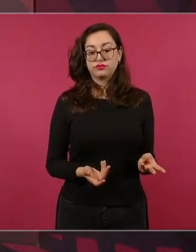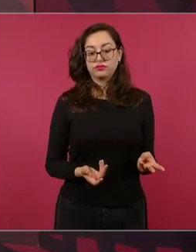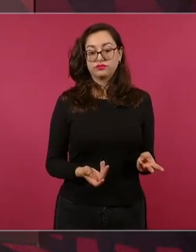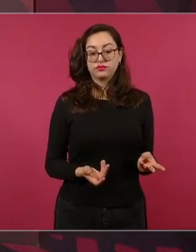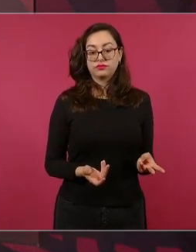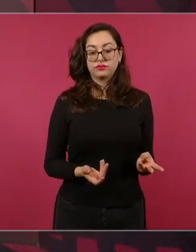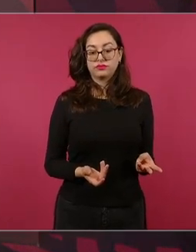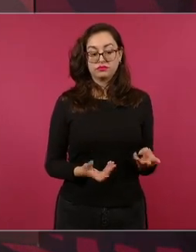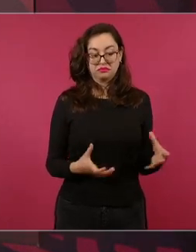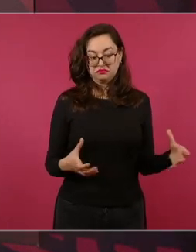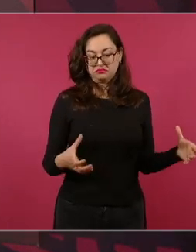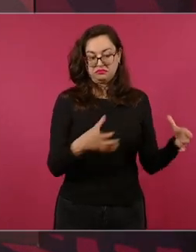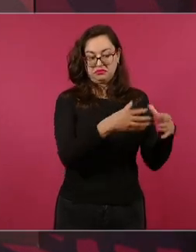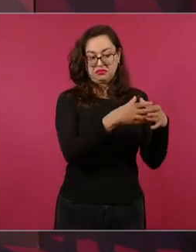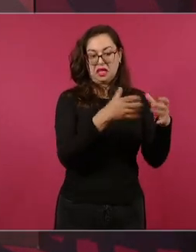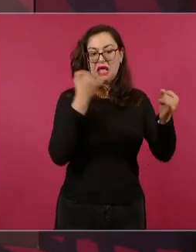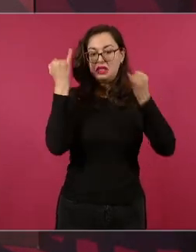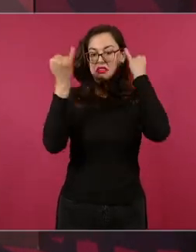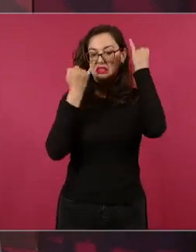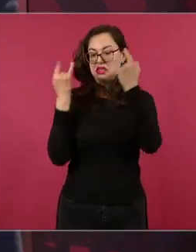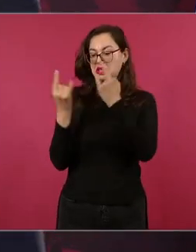entonces por eso